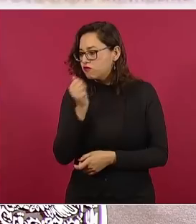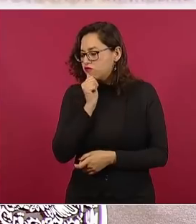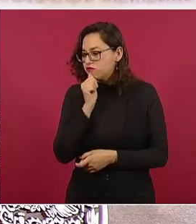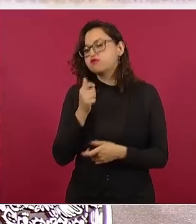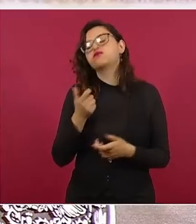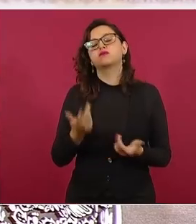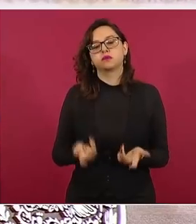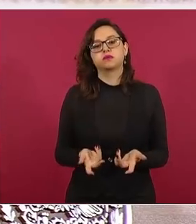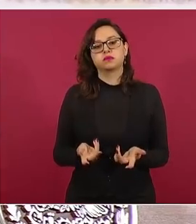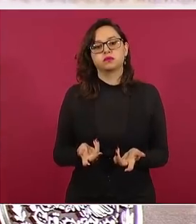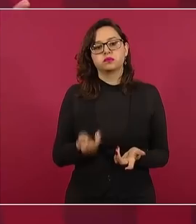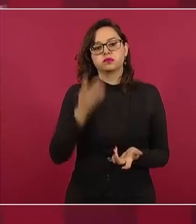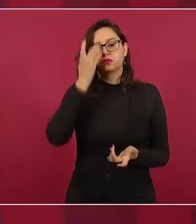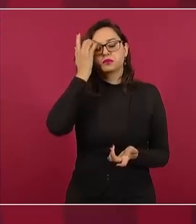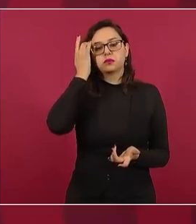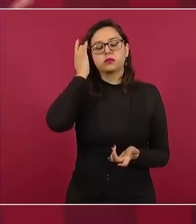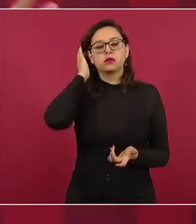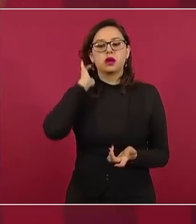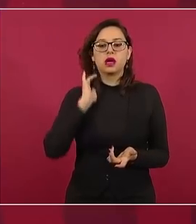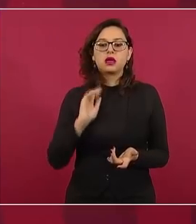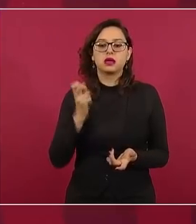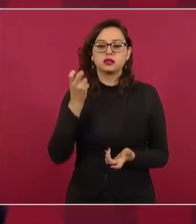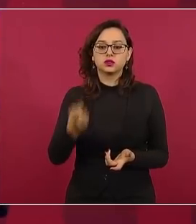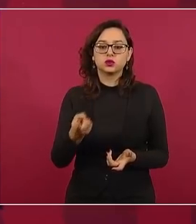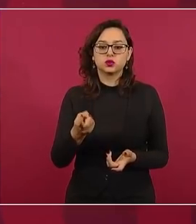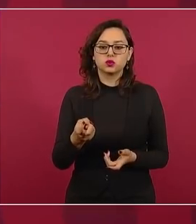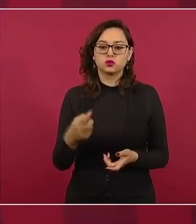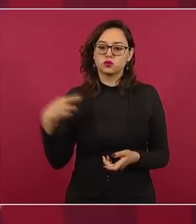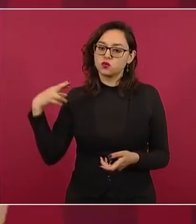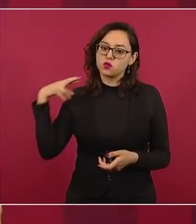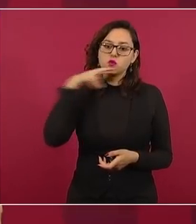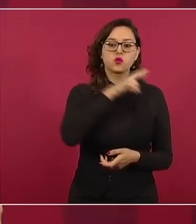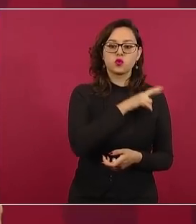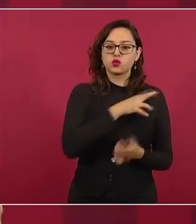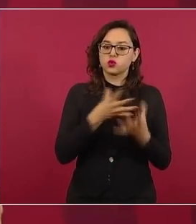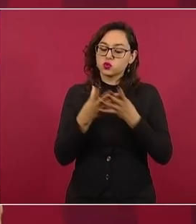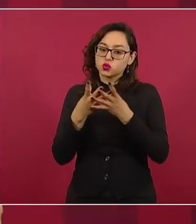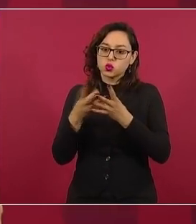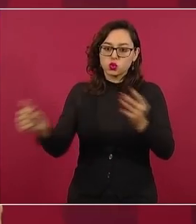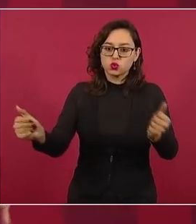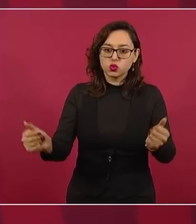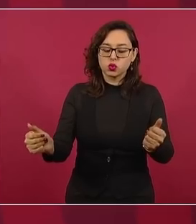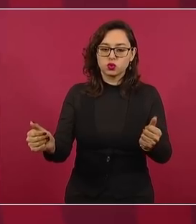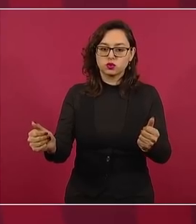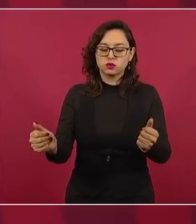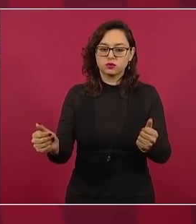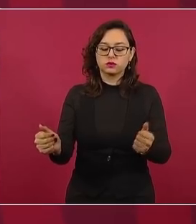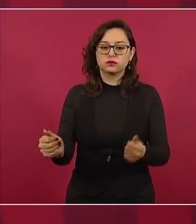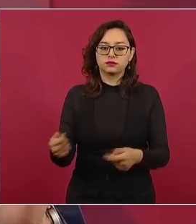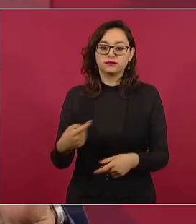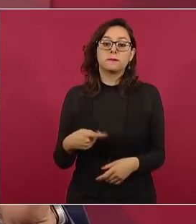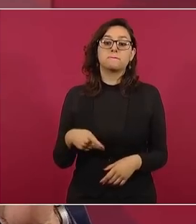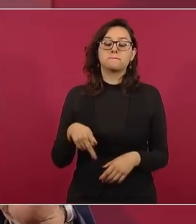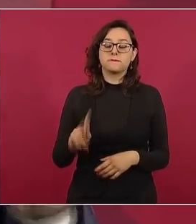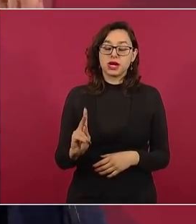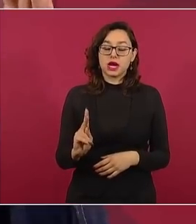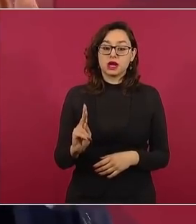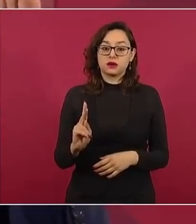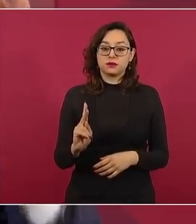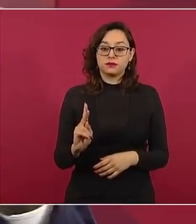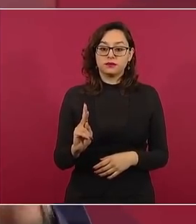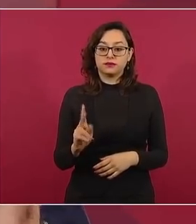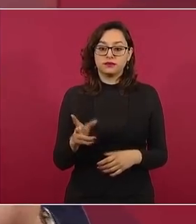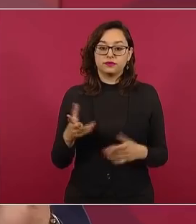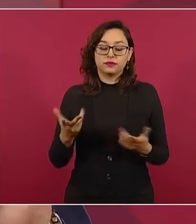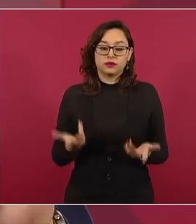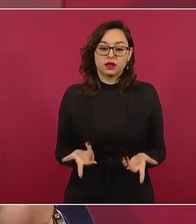eso que se resuelva de inmediato. Pero en general, cuando hablamos